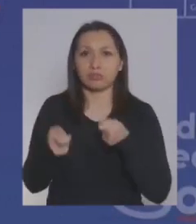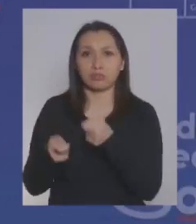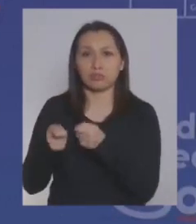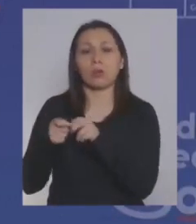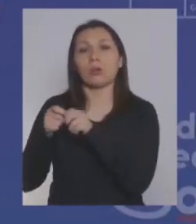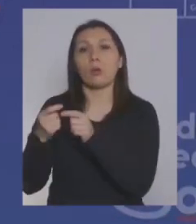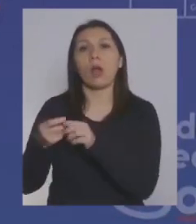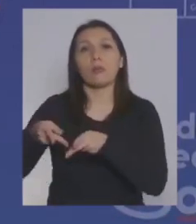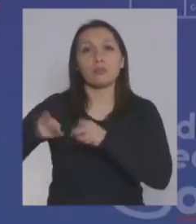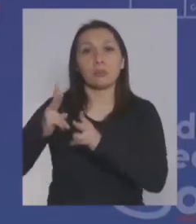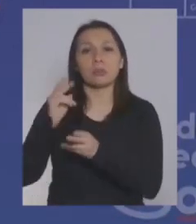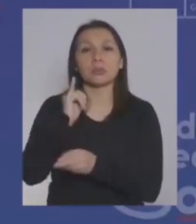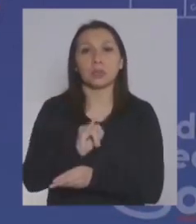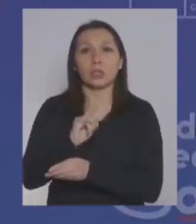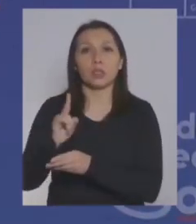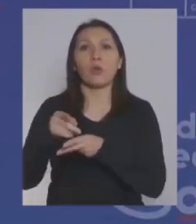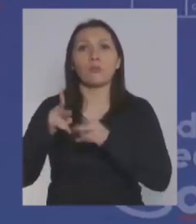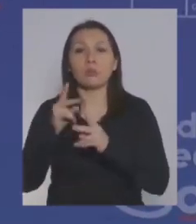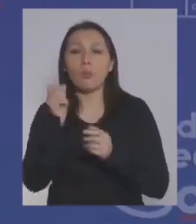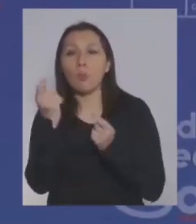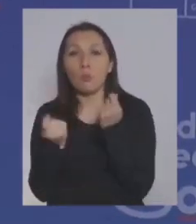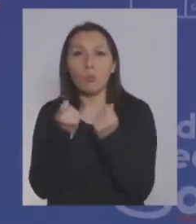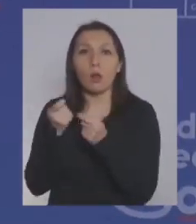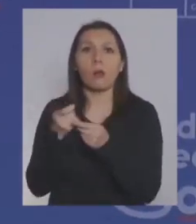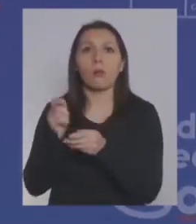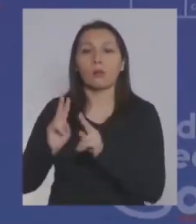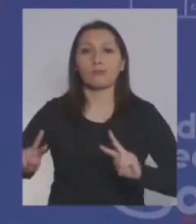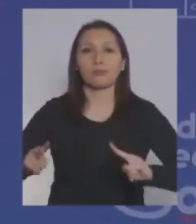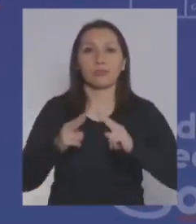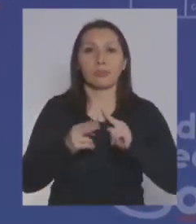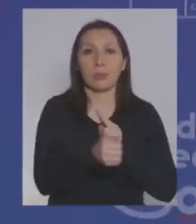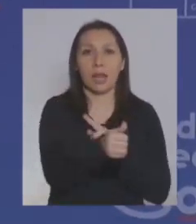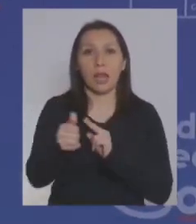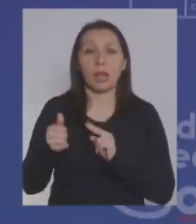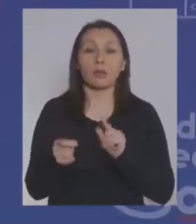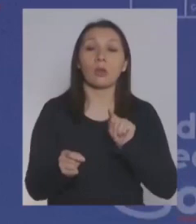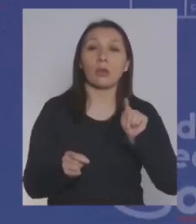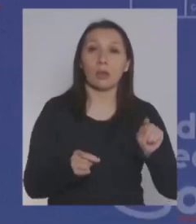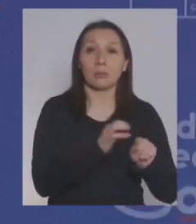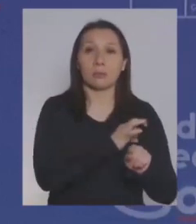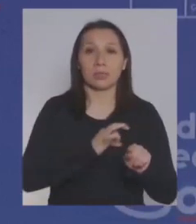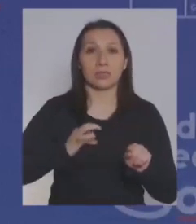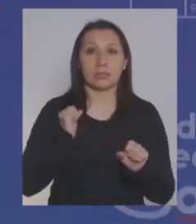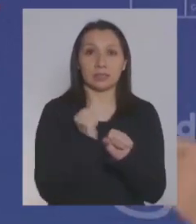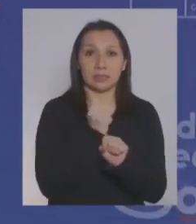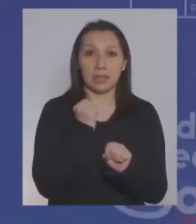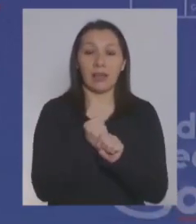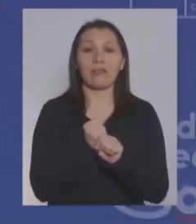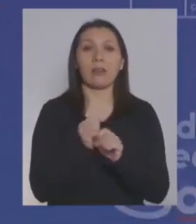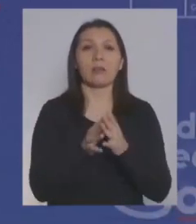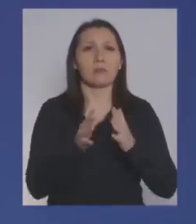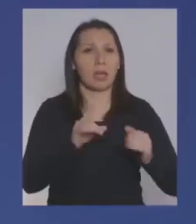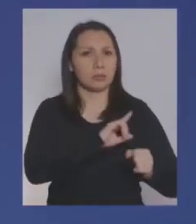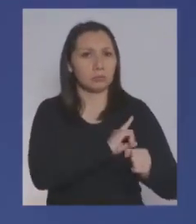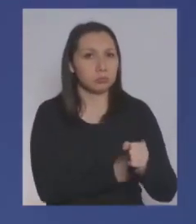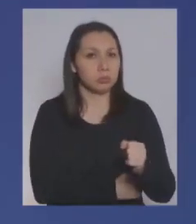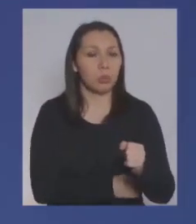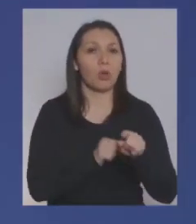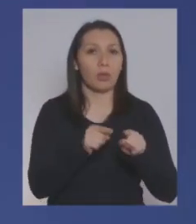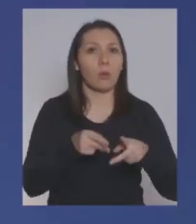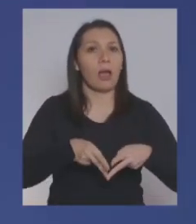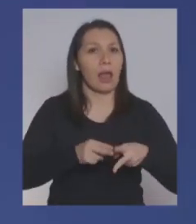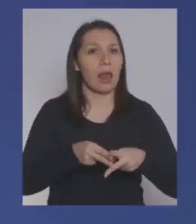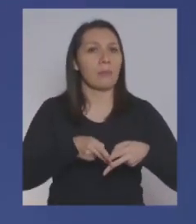finalmente se autorizan cuáles son las diferentes herramientas que vamos construyendo entre todos y por el Ministerio del Trabajo la más potente de las